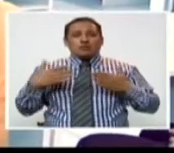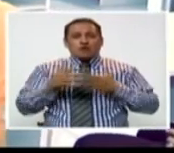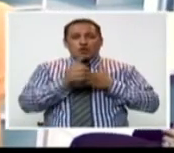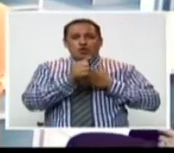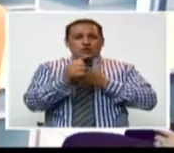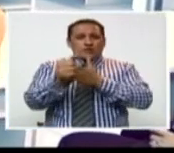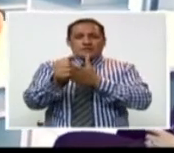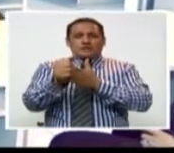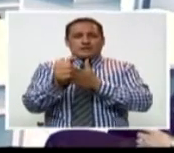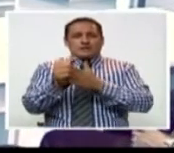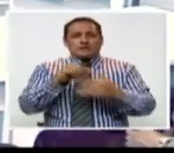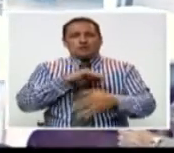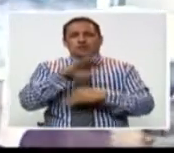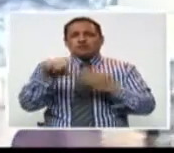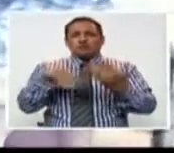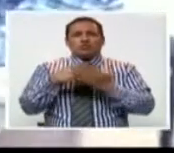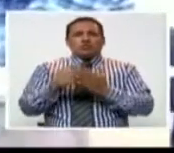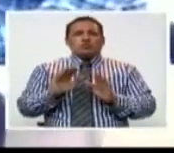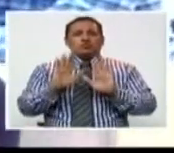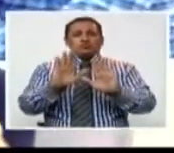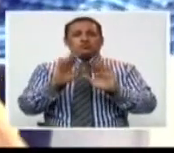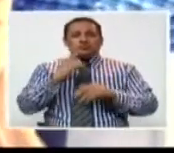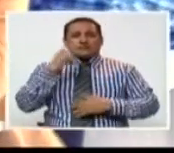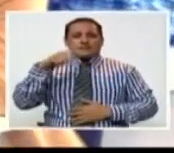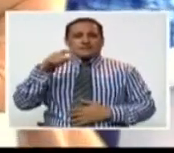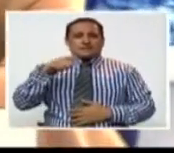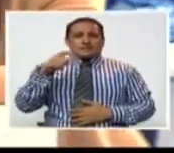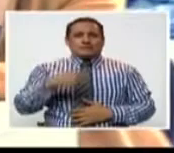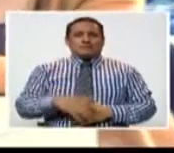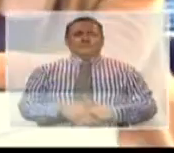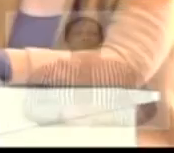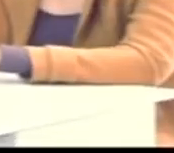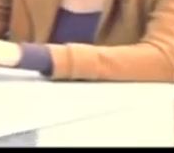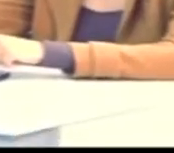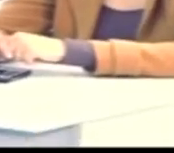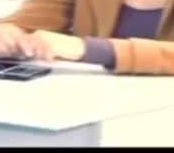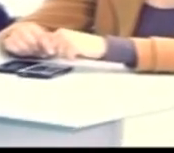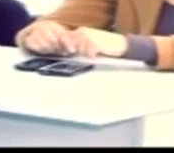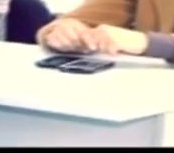para orientarlo en todo lo que ustedes necesiten.